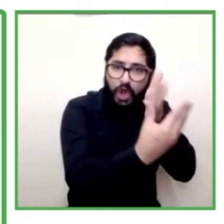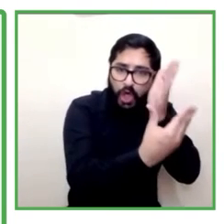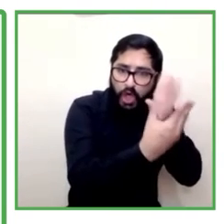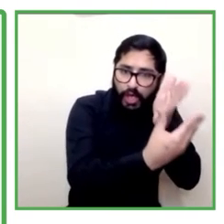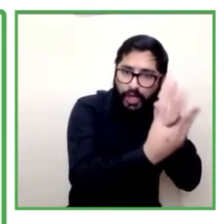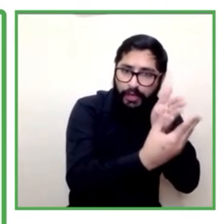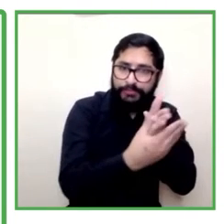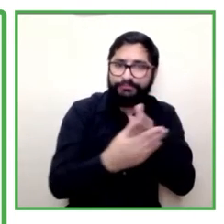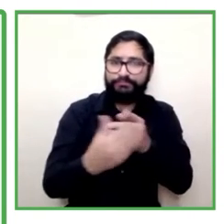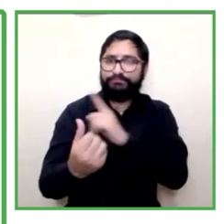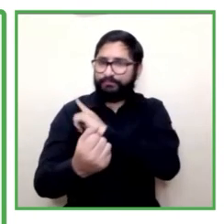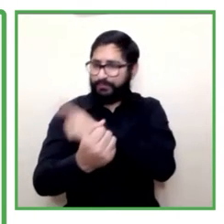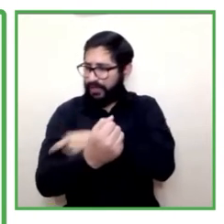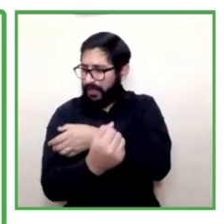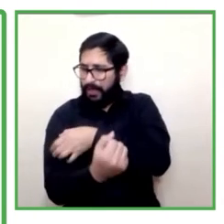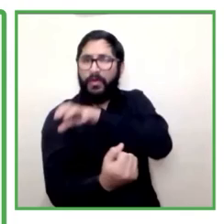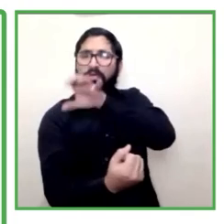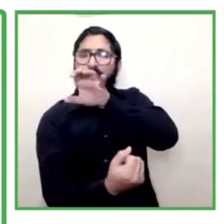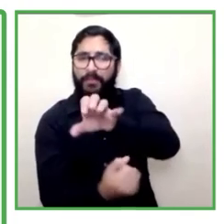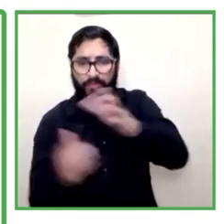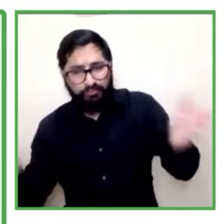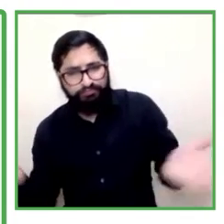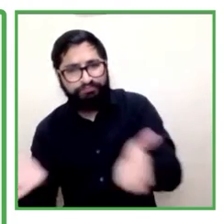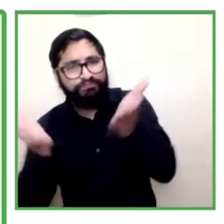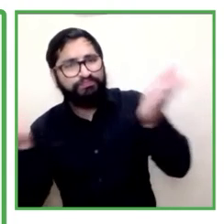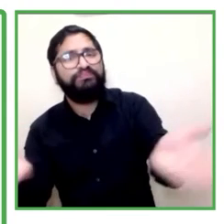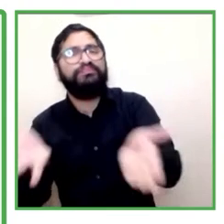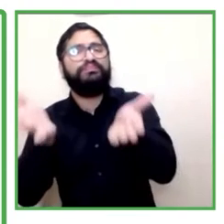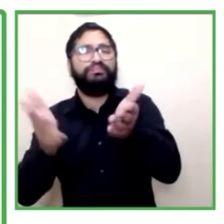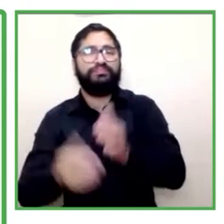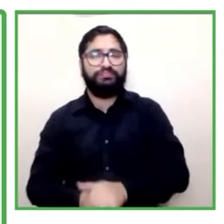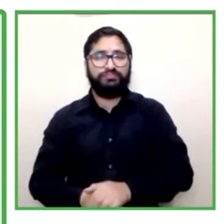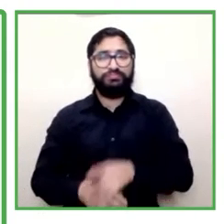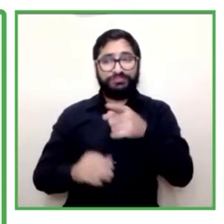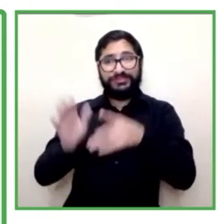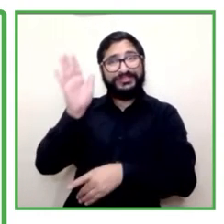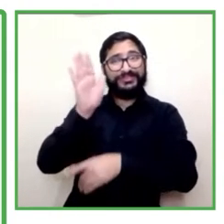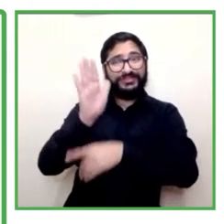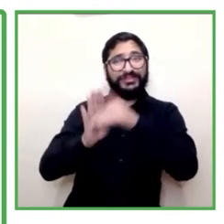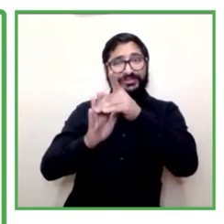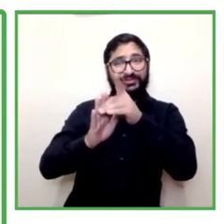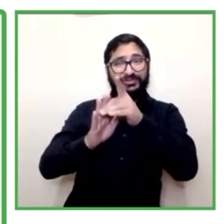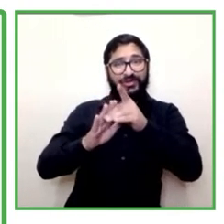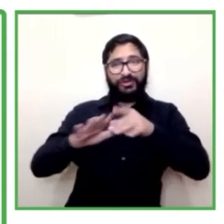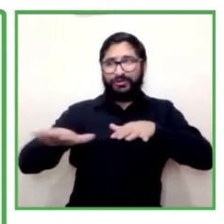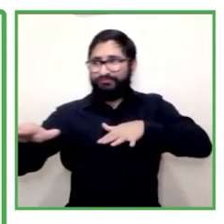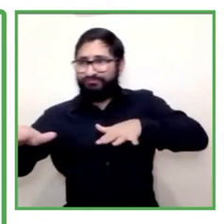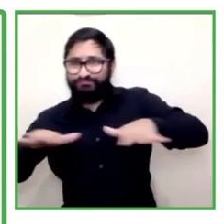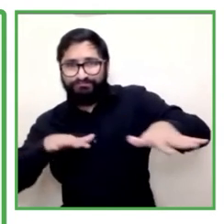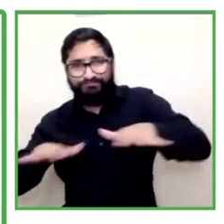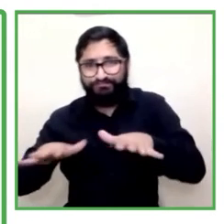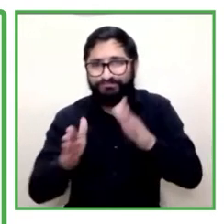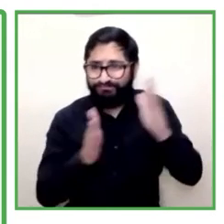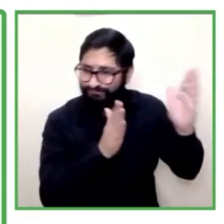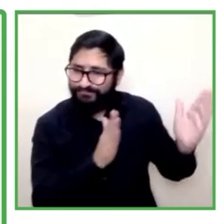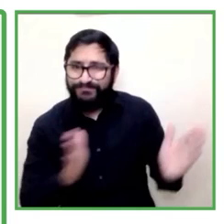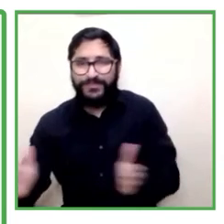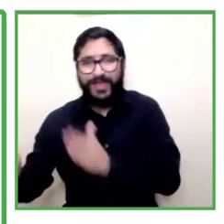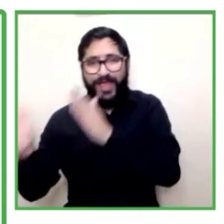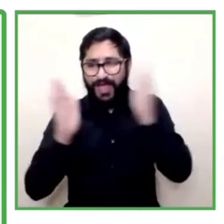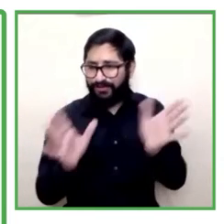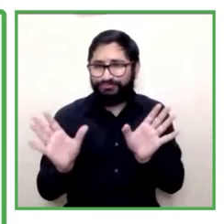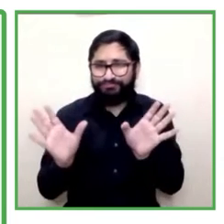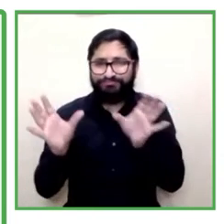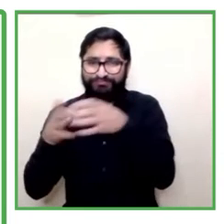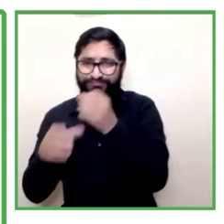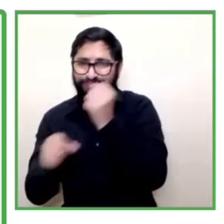desarrollo de acciones conjuntas para avanzar en la